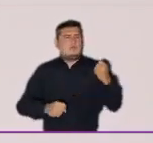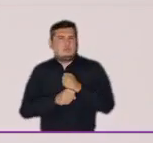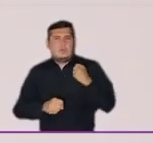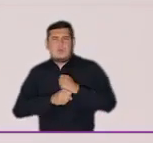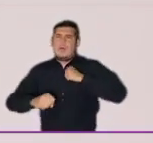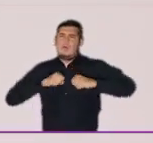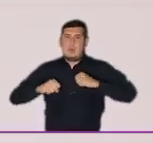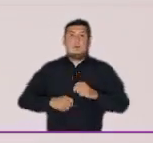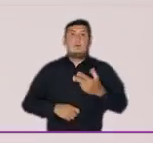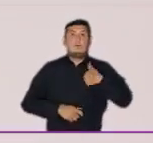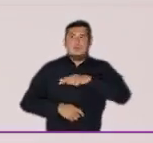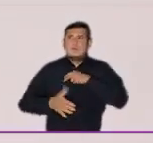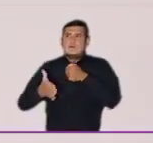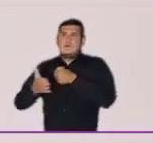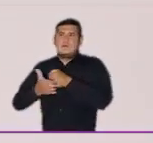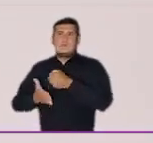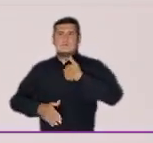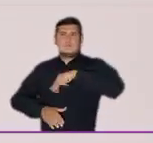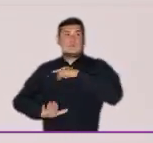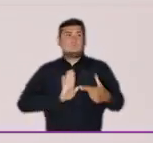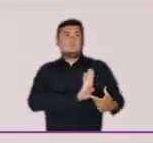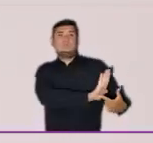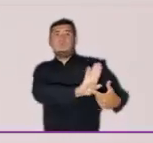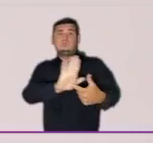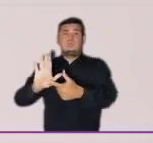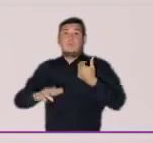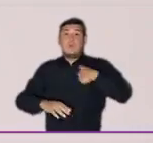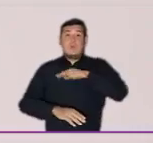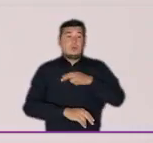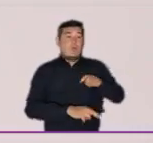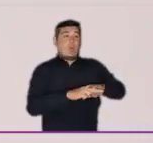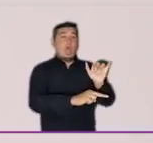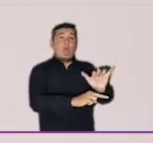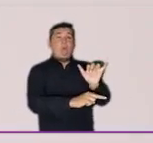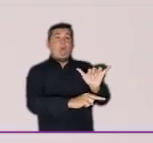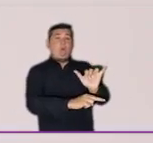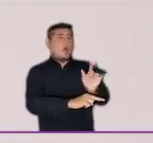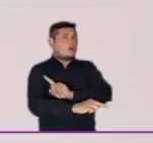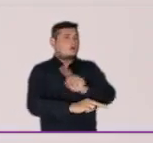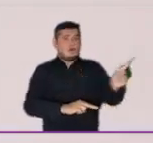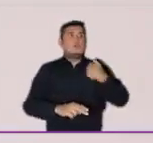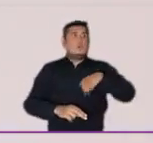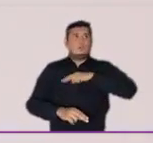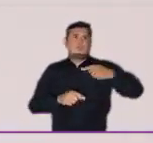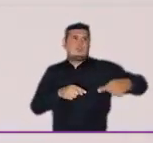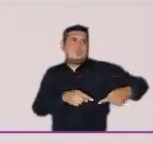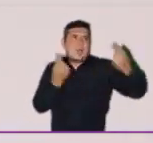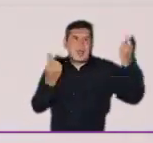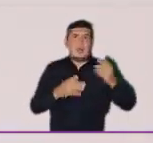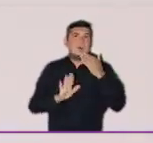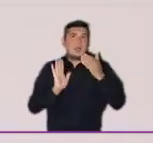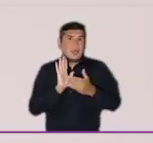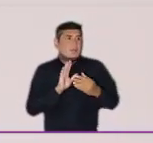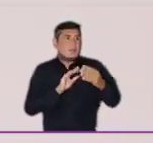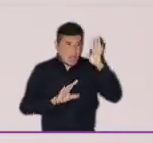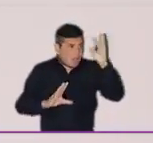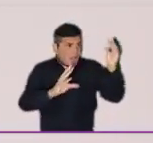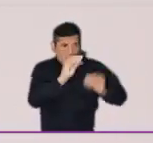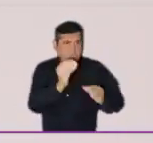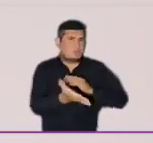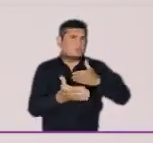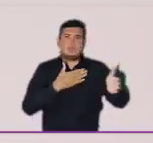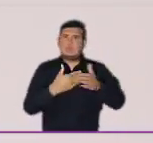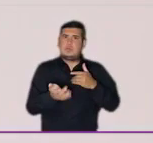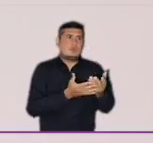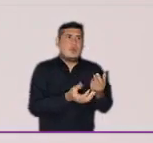nosotros. No calentamos silla, no nos oponemos solo por llevar la contraria, no polarizamos, no tenemos discursos irresponsables.